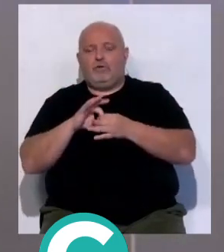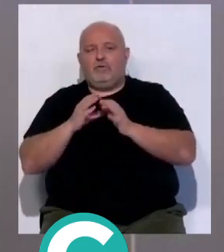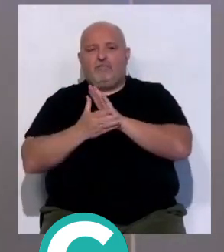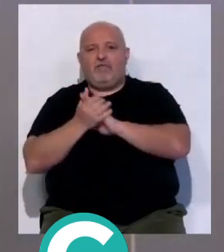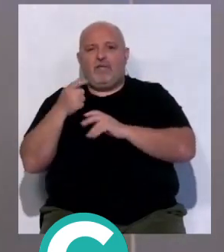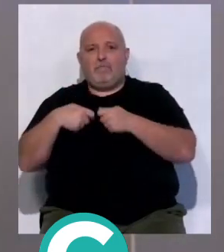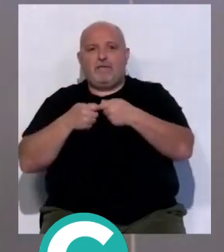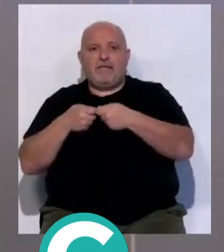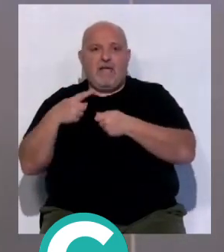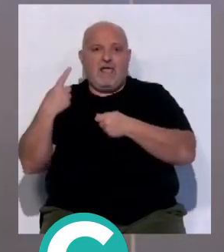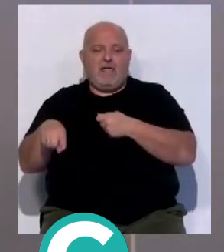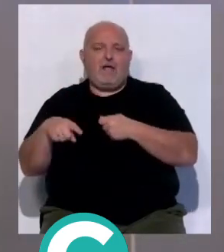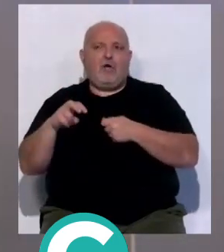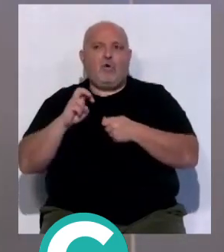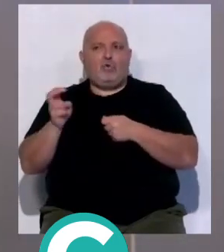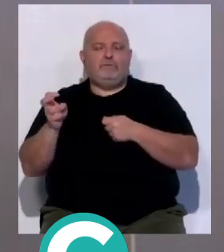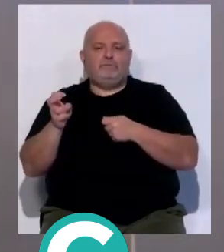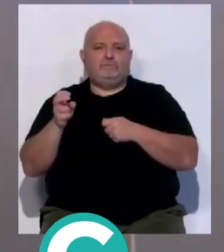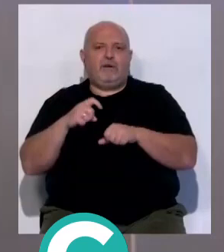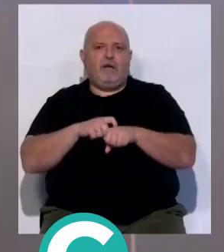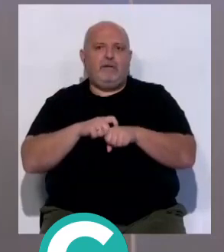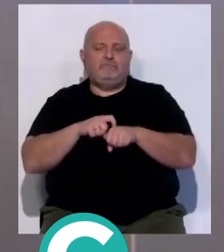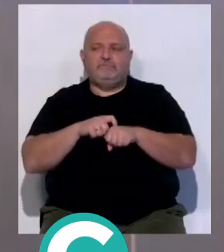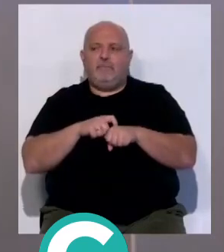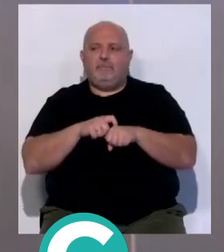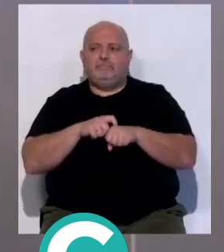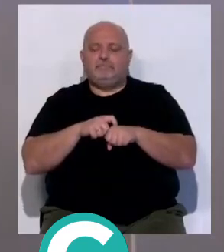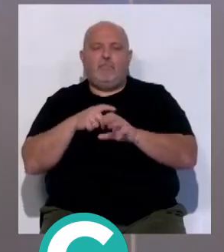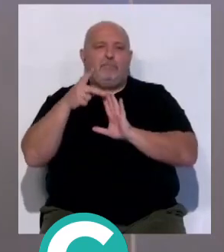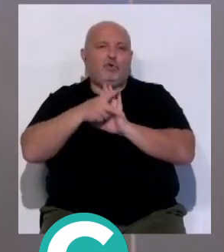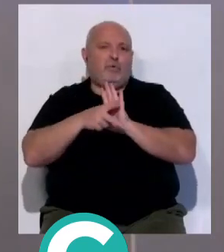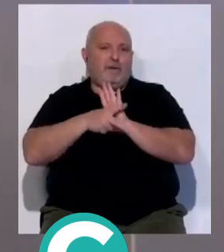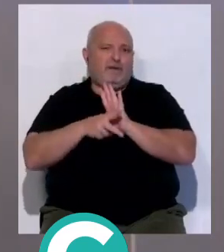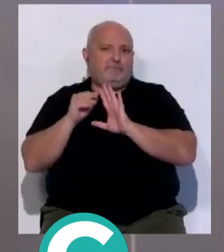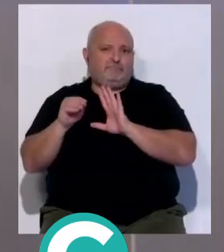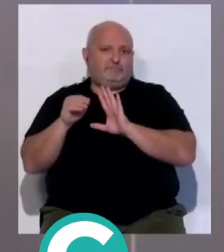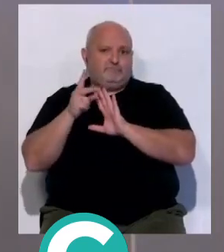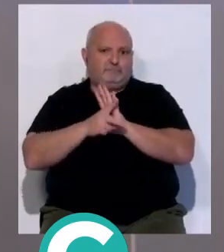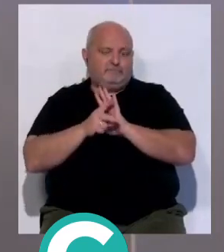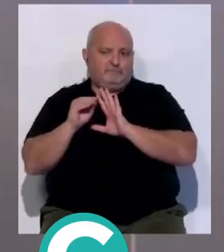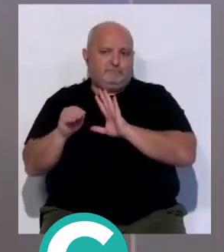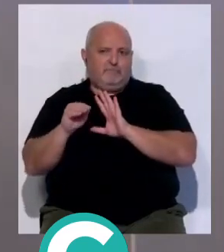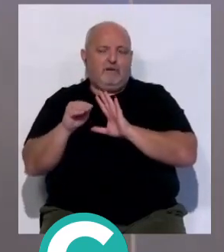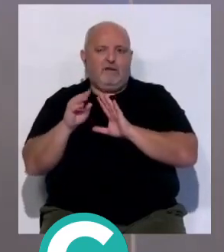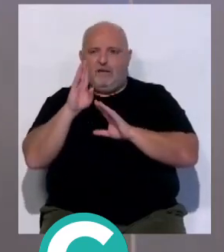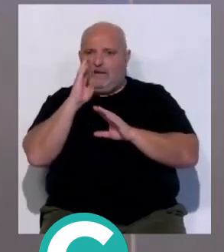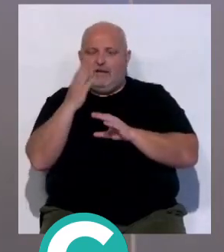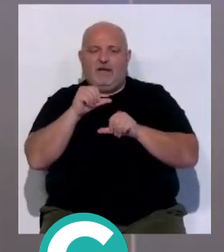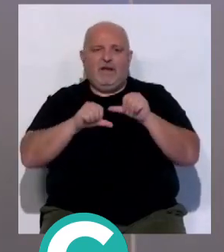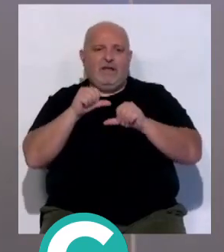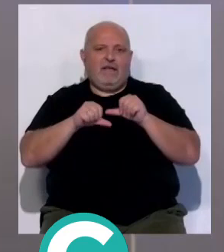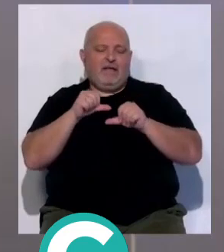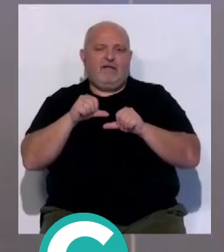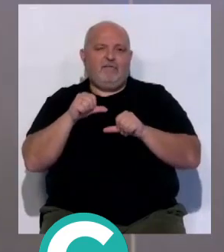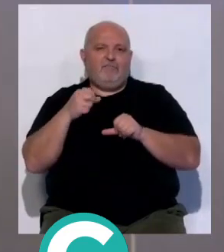Federación de Peñas, hay una norma que han institucionalizado, a través de la Liga de